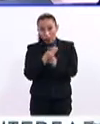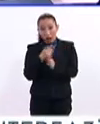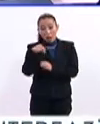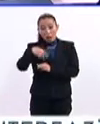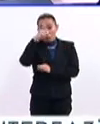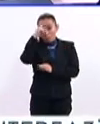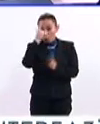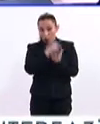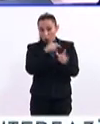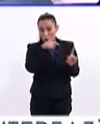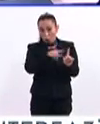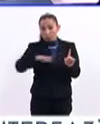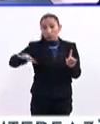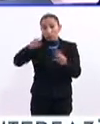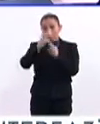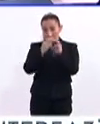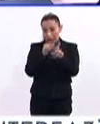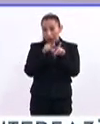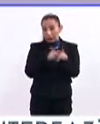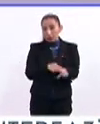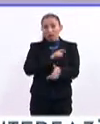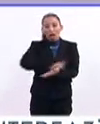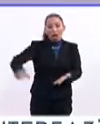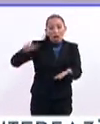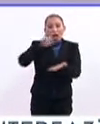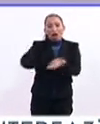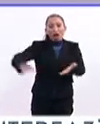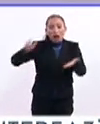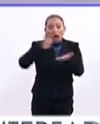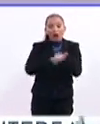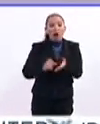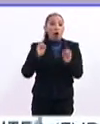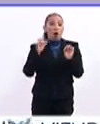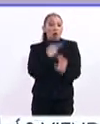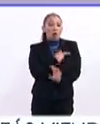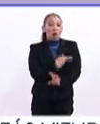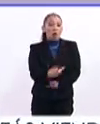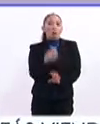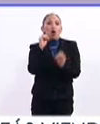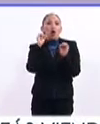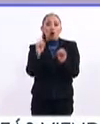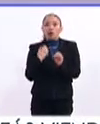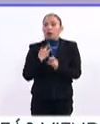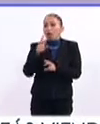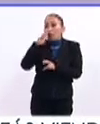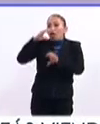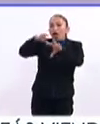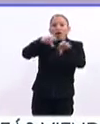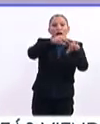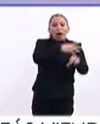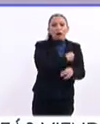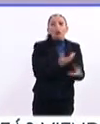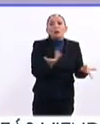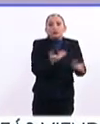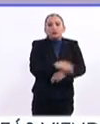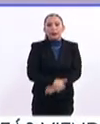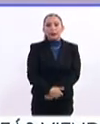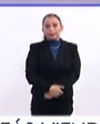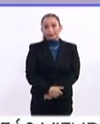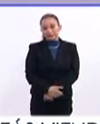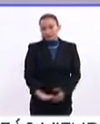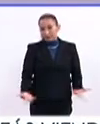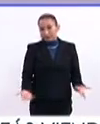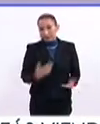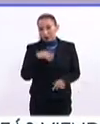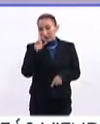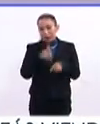es en México. Y entonces, si seguimos en este consumismo, o te quedas pobre o vas a ponerte a robar para darle a tus hijos, o ¿qué vas a hacer? Entonces,